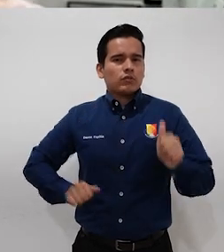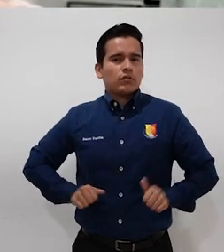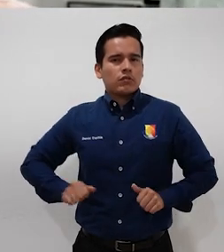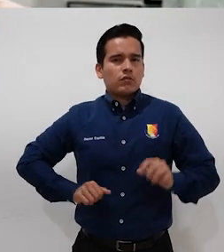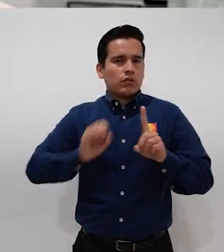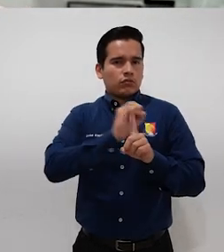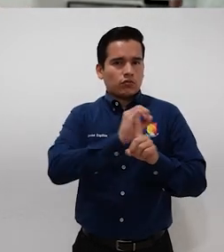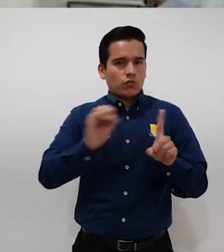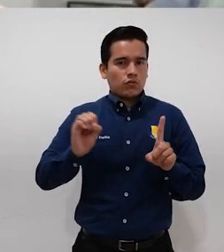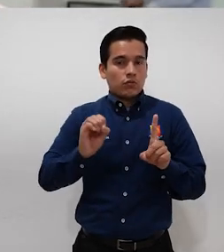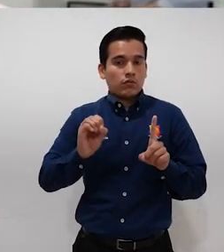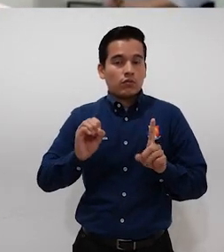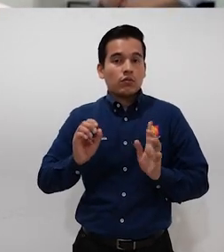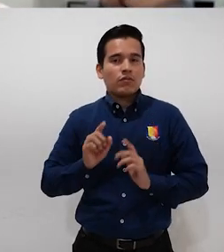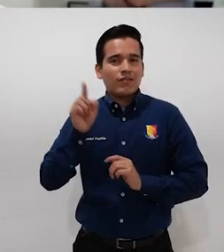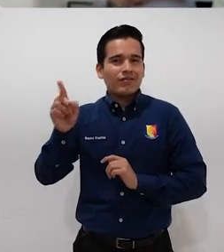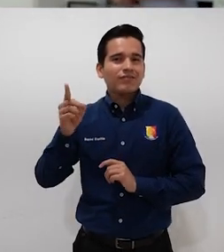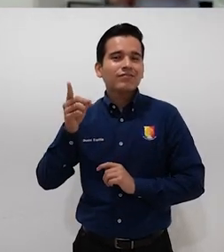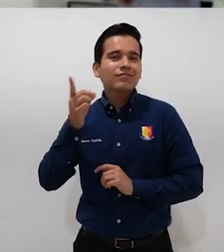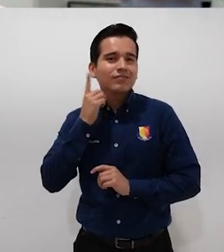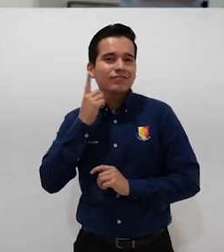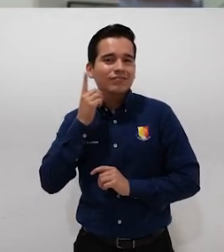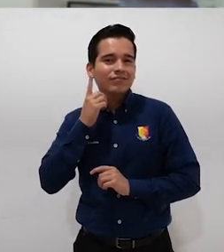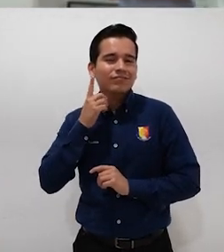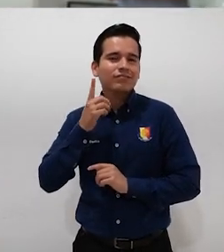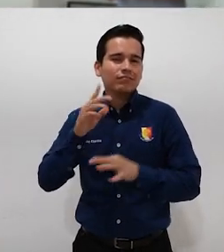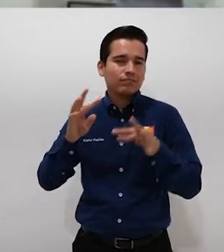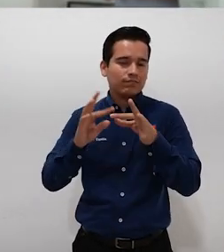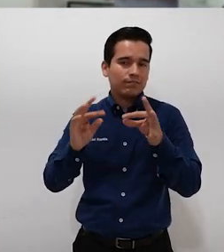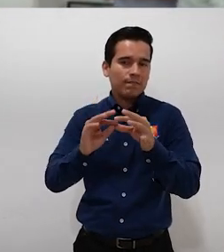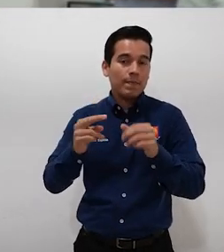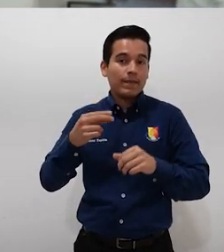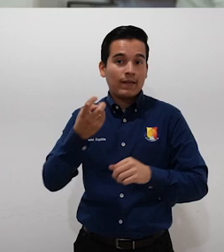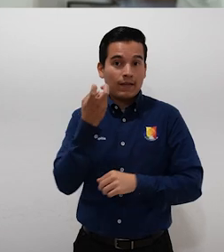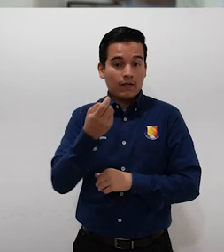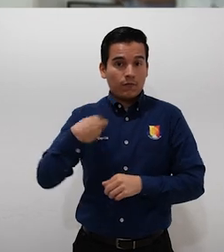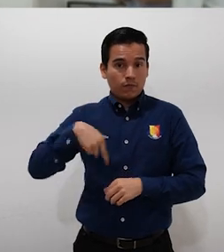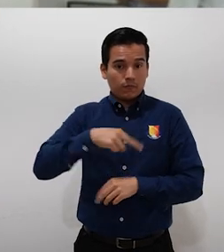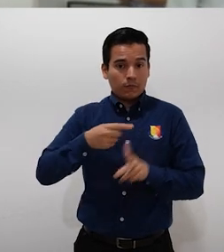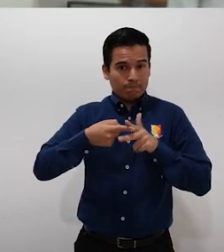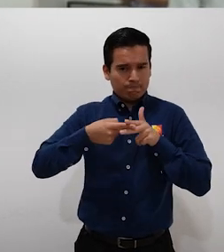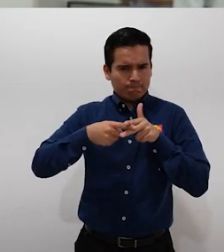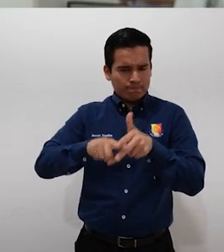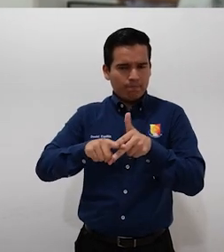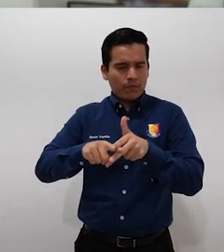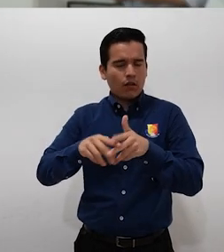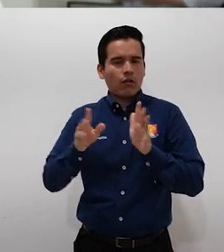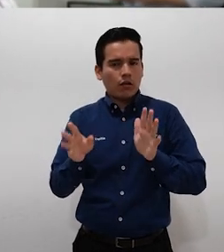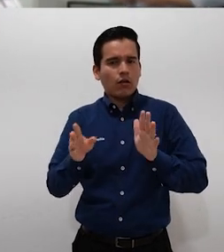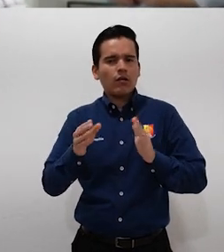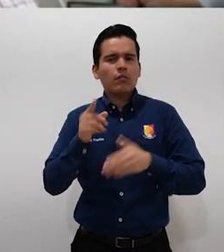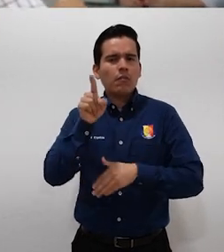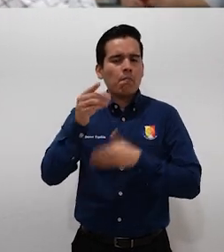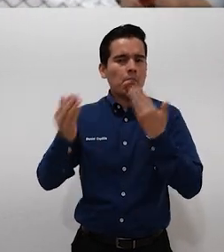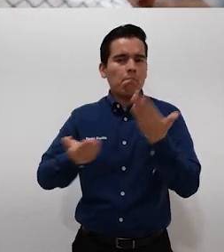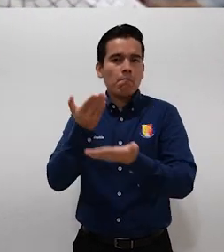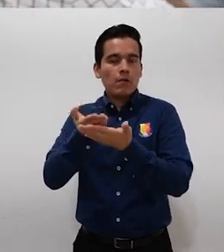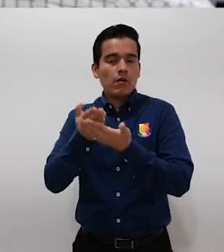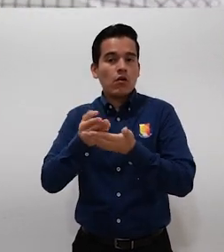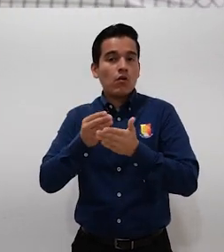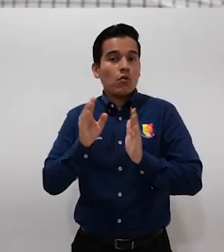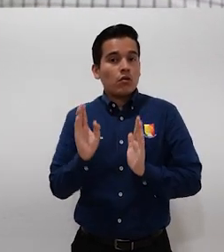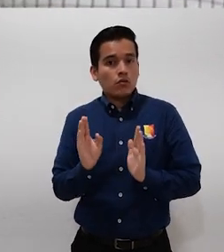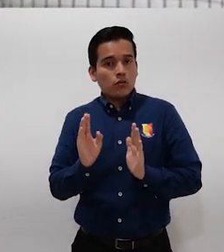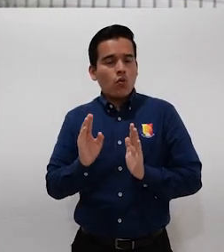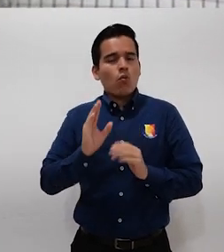día los diputados para partir de ahí, si nos tienen considerados, lo vamos a proponer en los programas. Si no, vamos